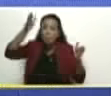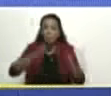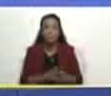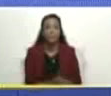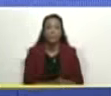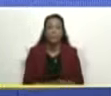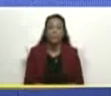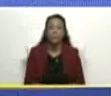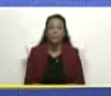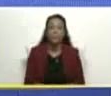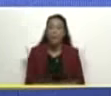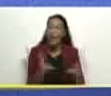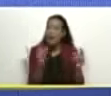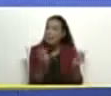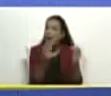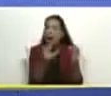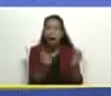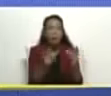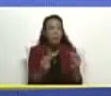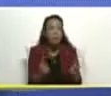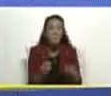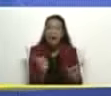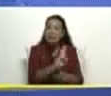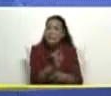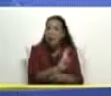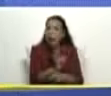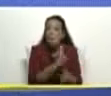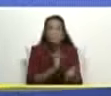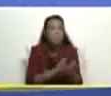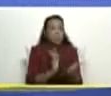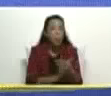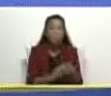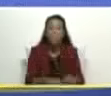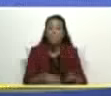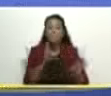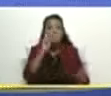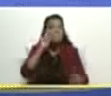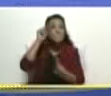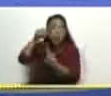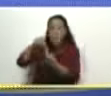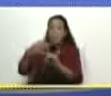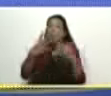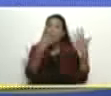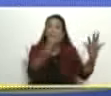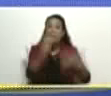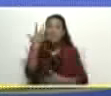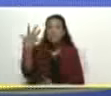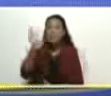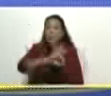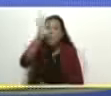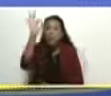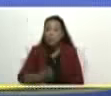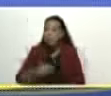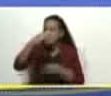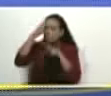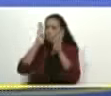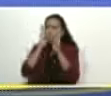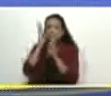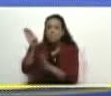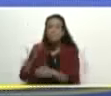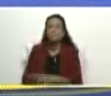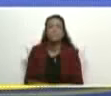Lacaba, apretar ese radio todito porque vamos por el 95% de cumplimiento y atención para ustedes